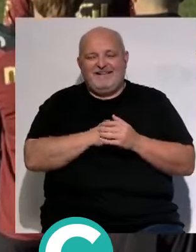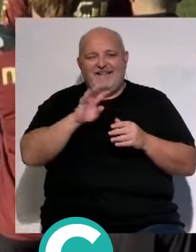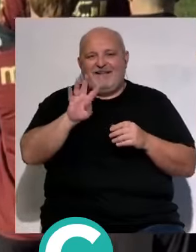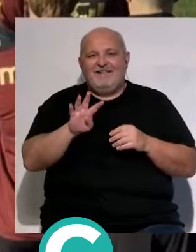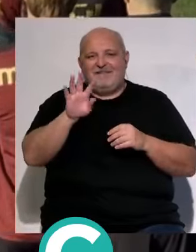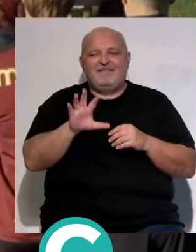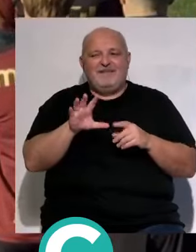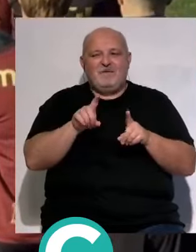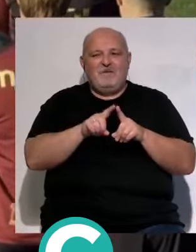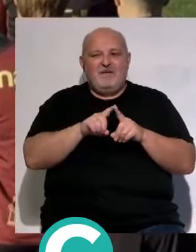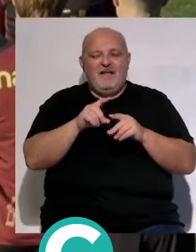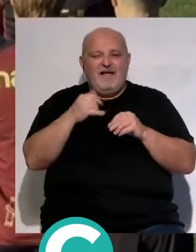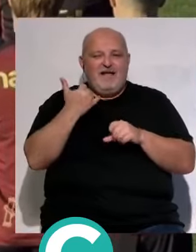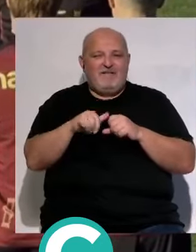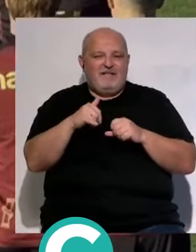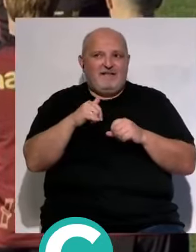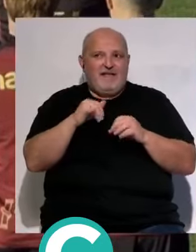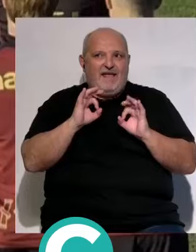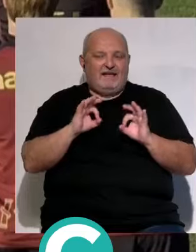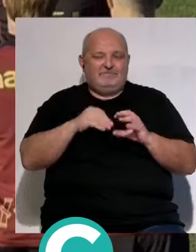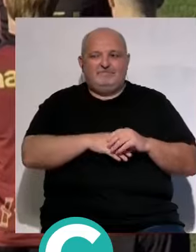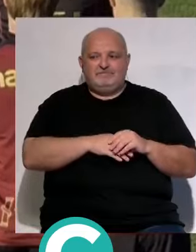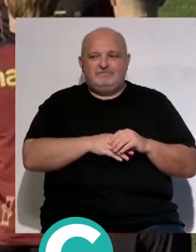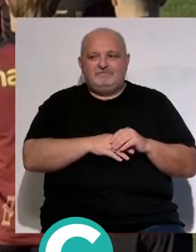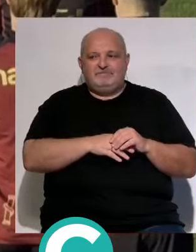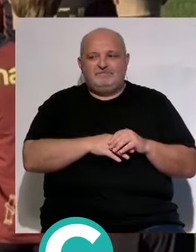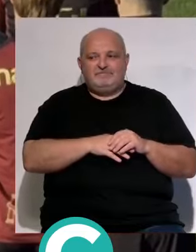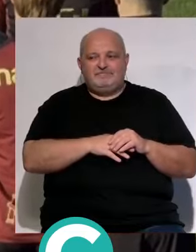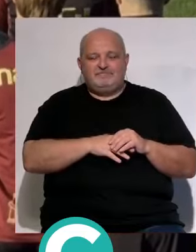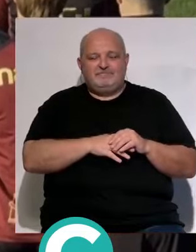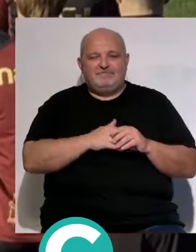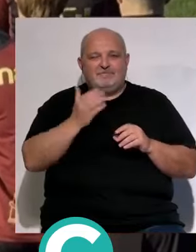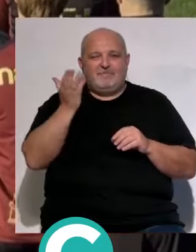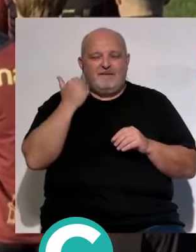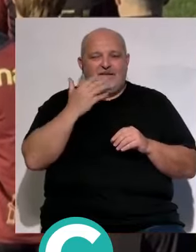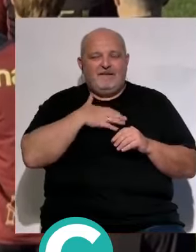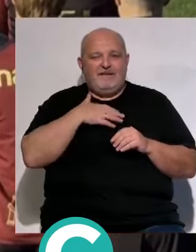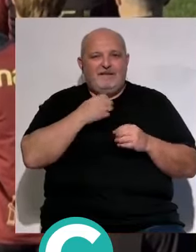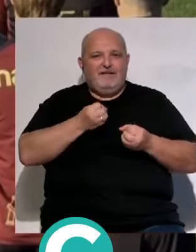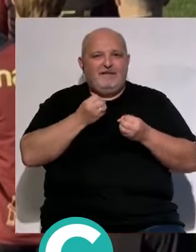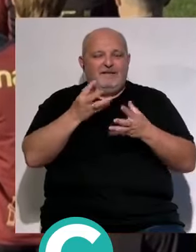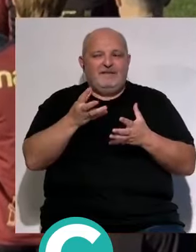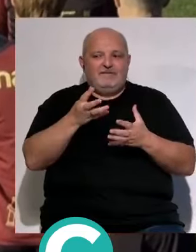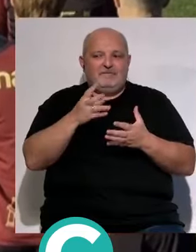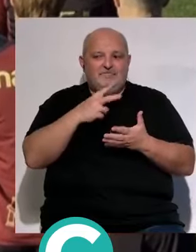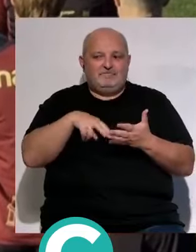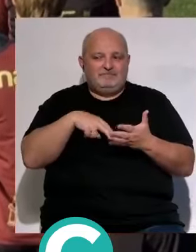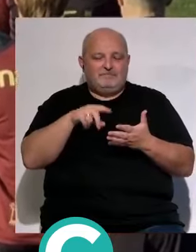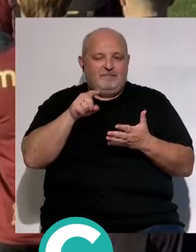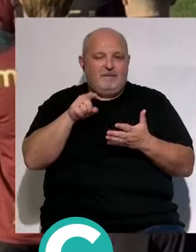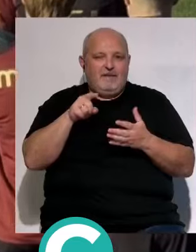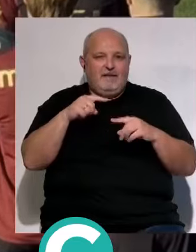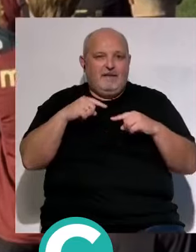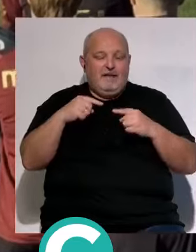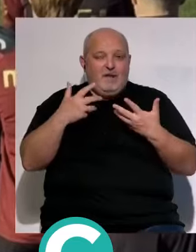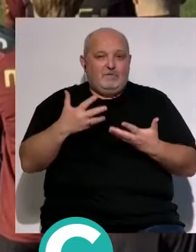quinto que está pues al final es lo que tiene yo creo que ayer te leí esa información de de